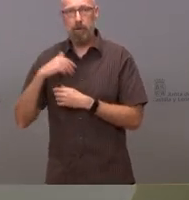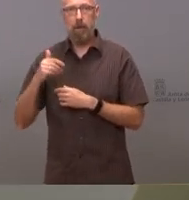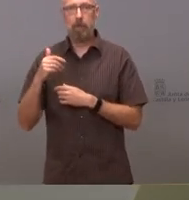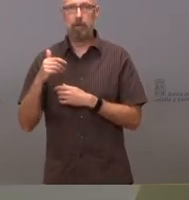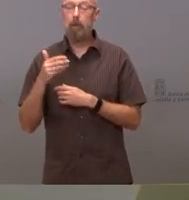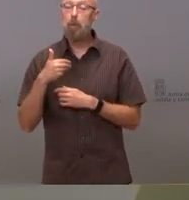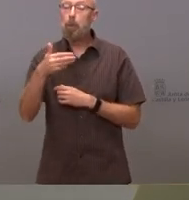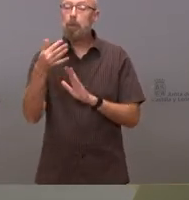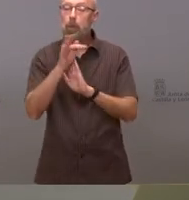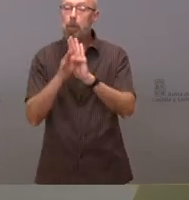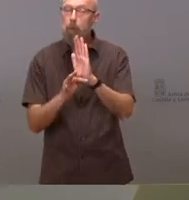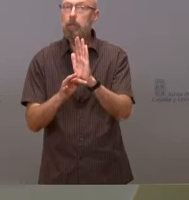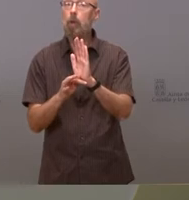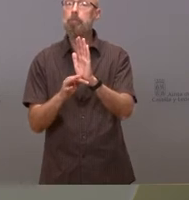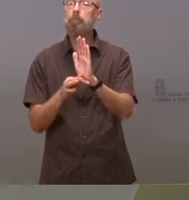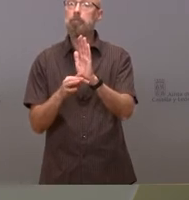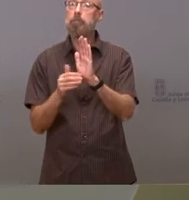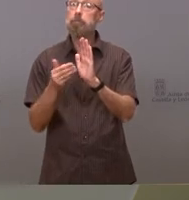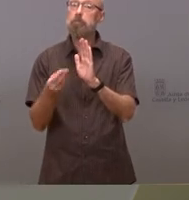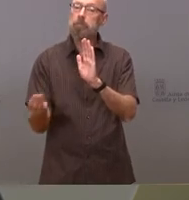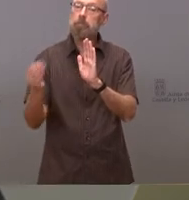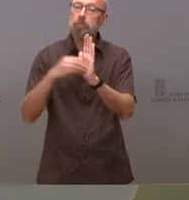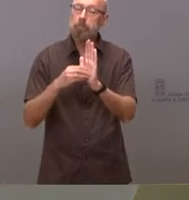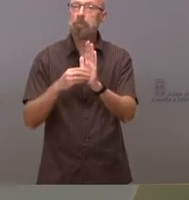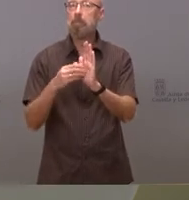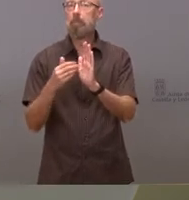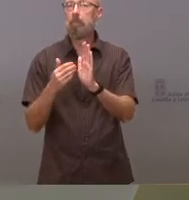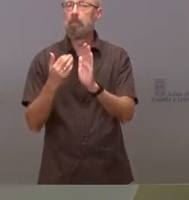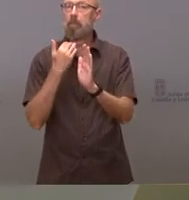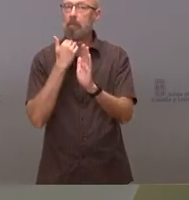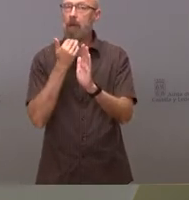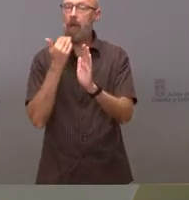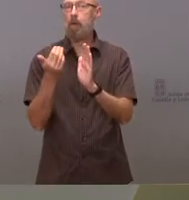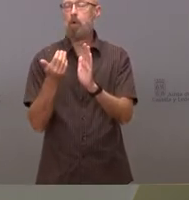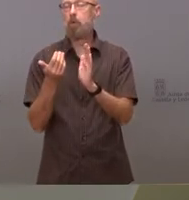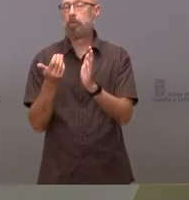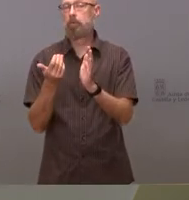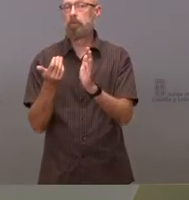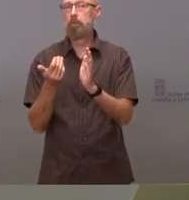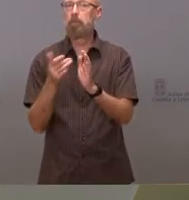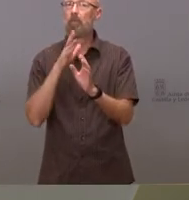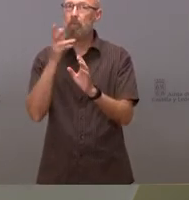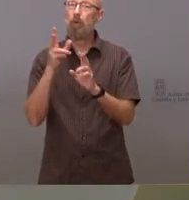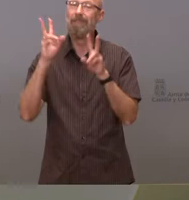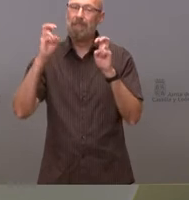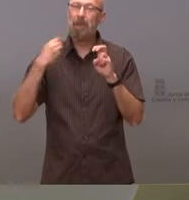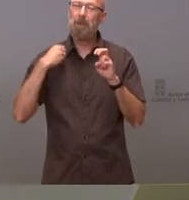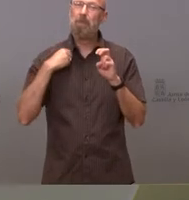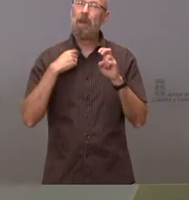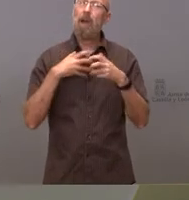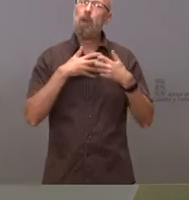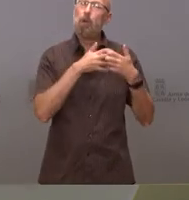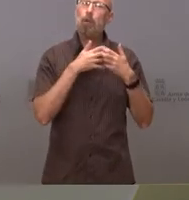próximos pospuestos reflejarán algo más amplio que esta realidad que es la realidad de la lucha contra el cambio climático y por tanto estar